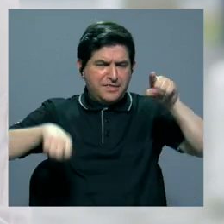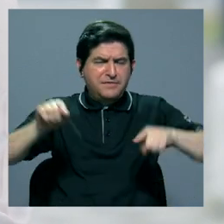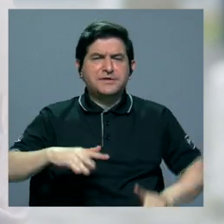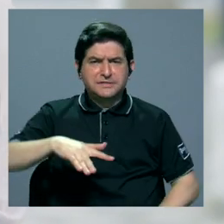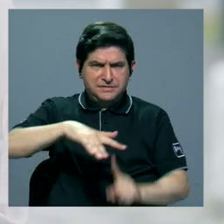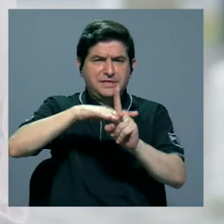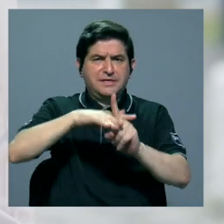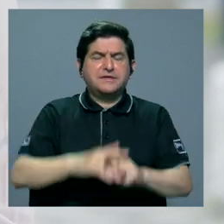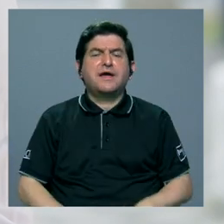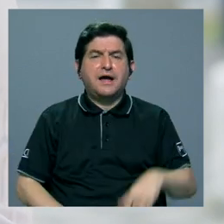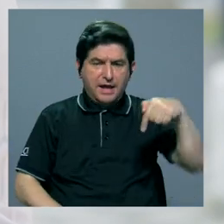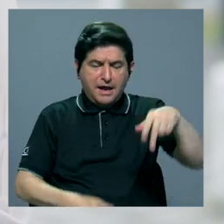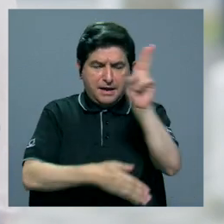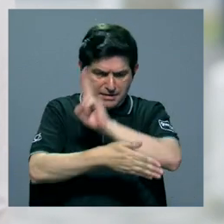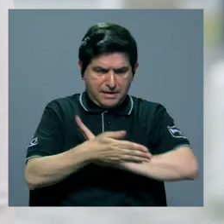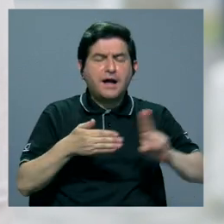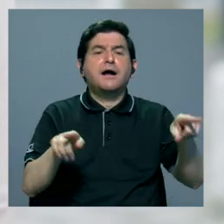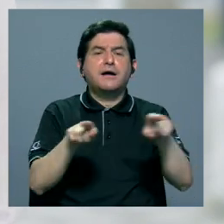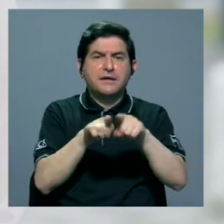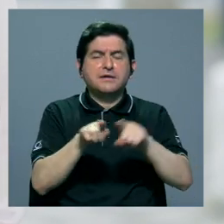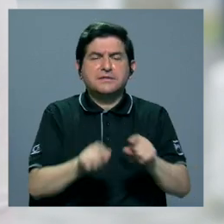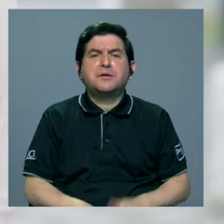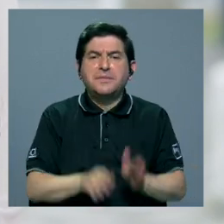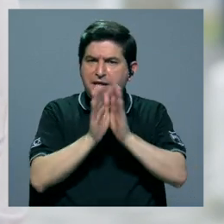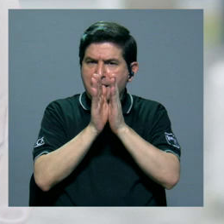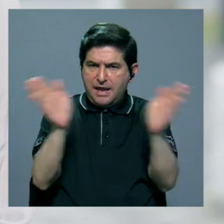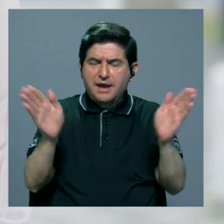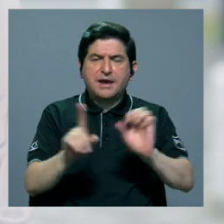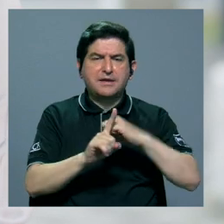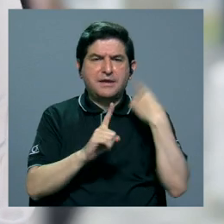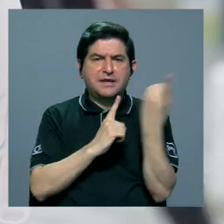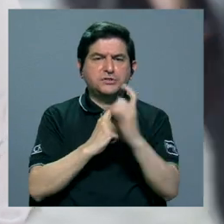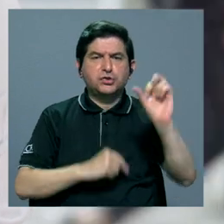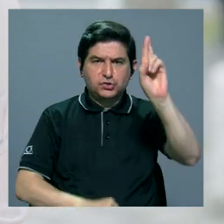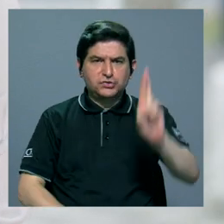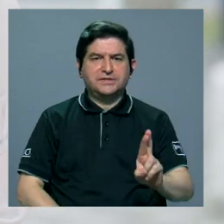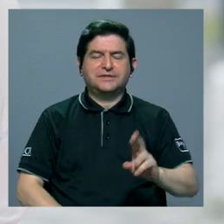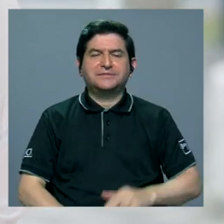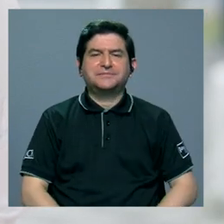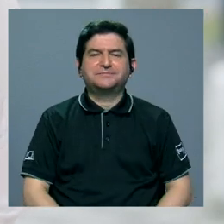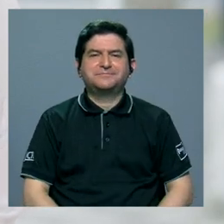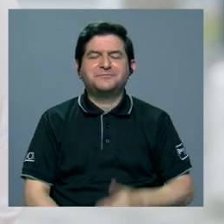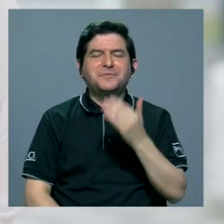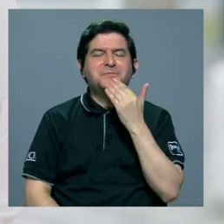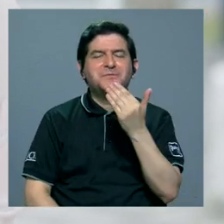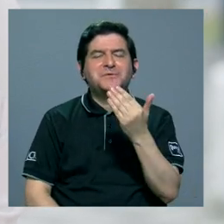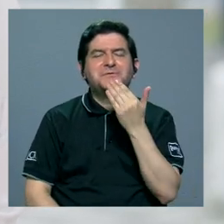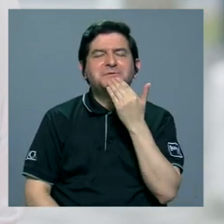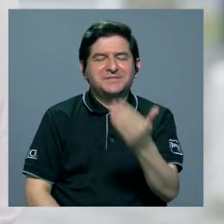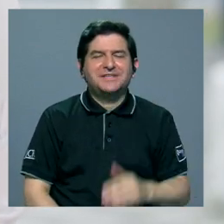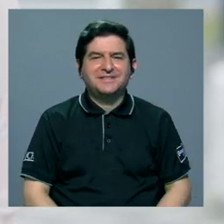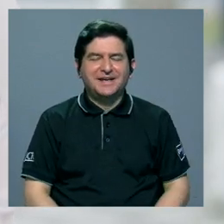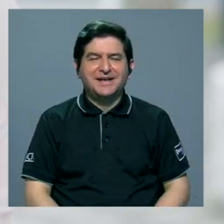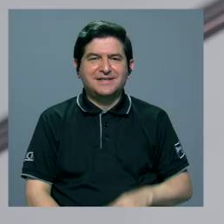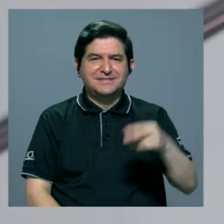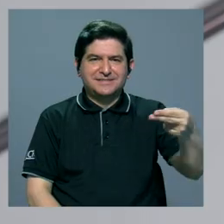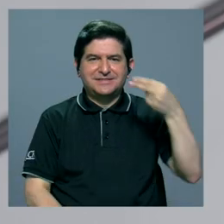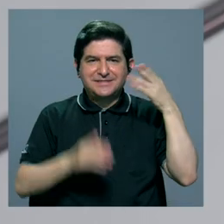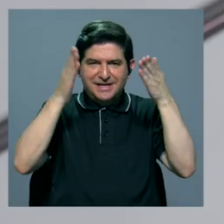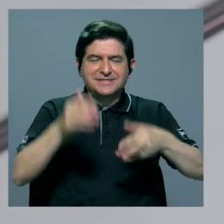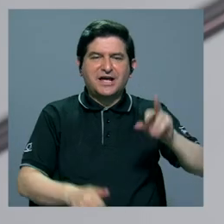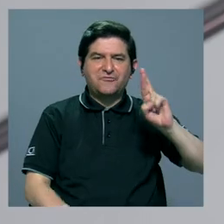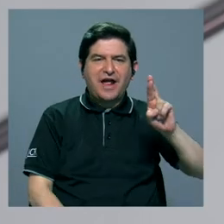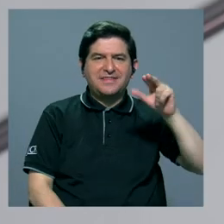presente No solo en el medio universitario Sino en términos generales en la sociedad costarricense Muchísimas gracias al historiador